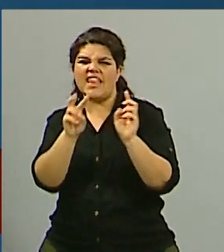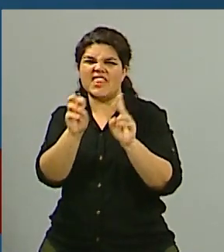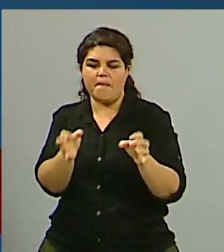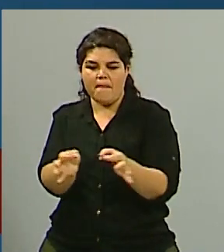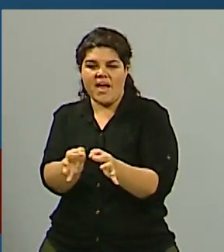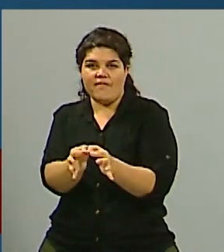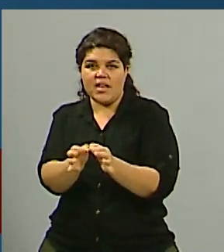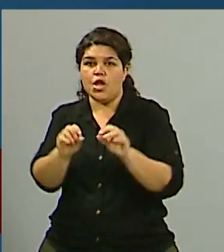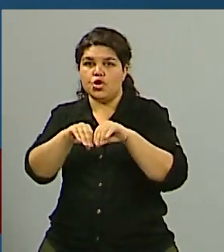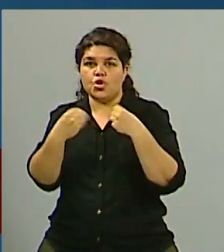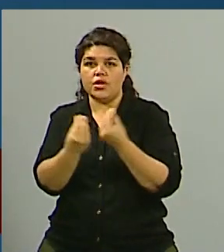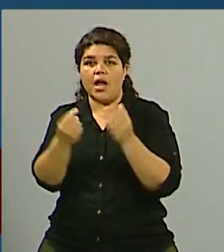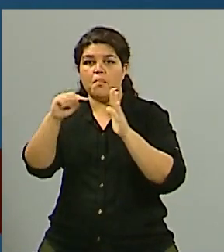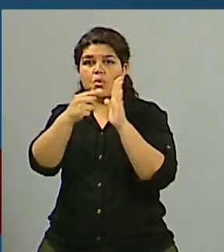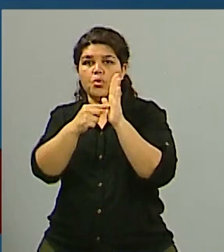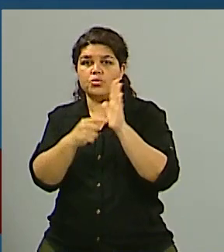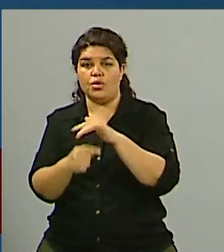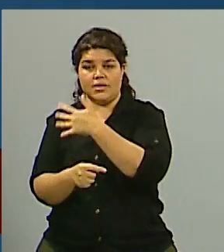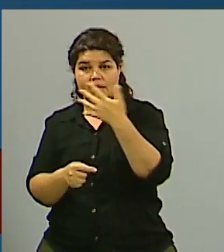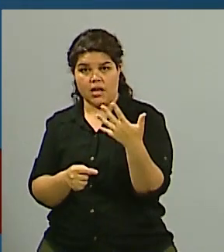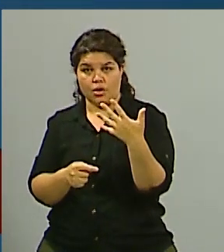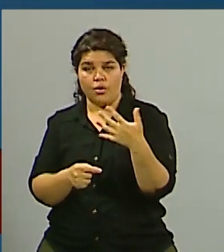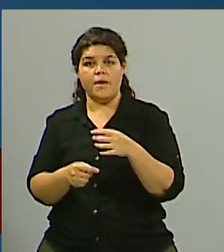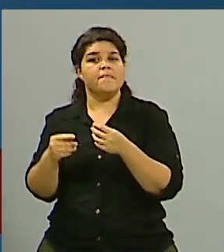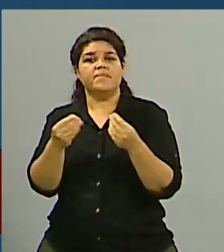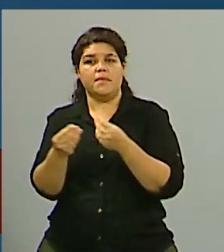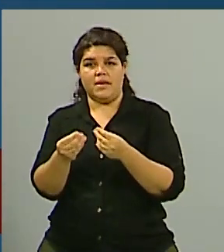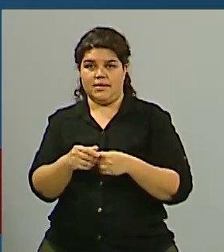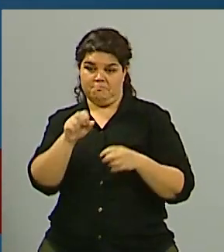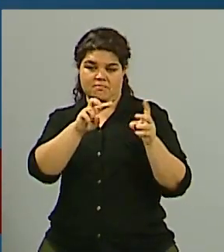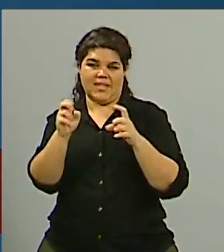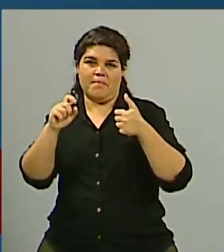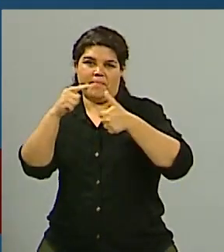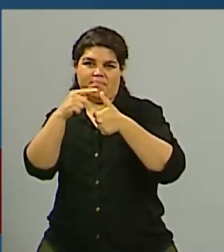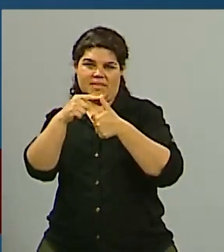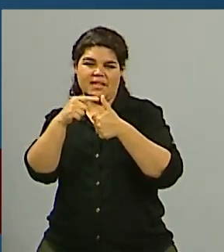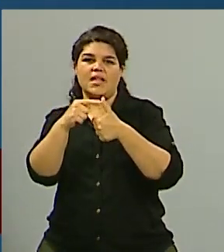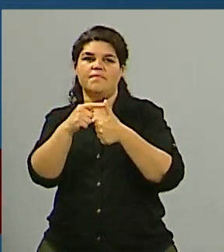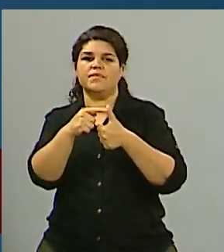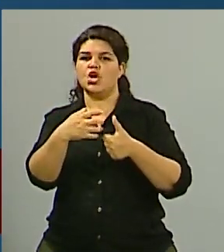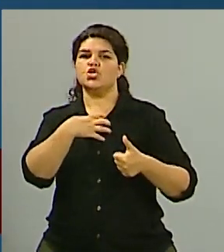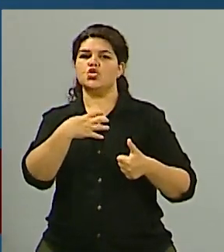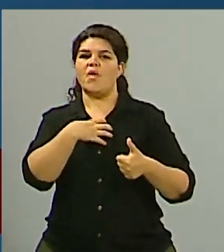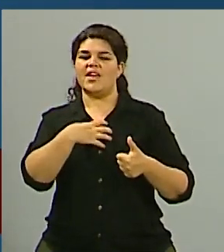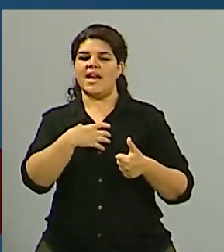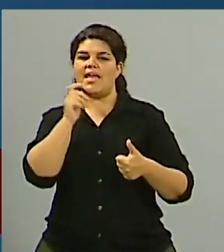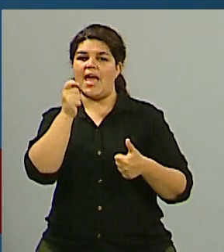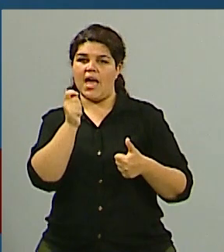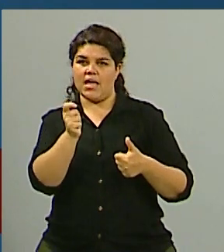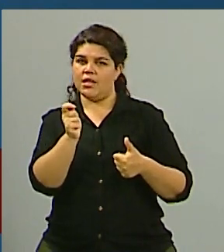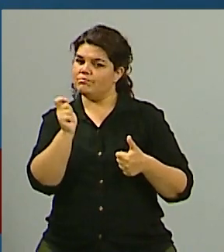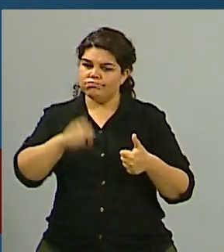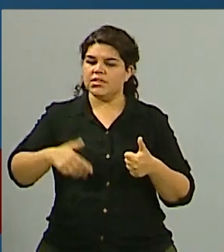tiene cinco puntos, el primero tiene que ver con la cuestión de la soberanía, que hay que buscar resolver definitivamente